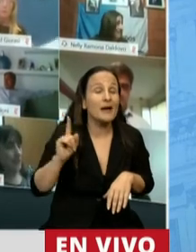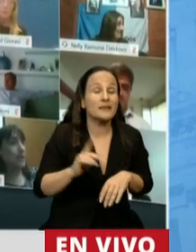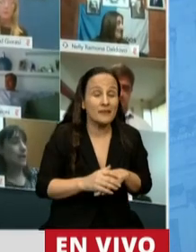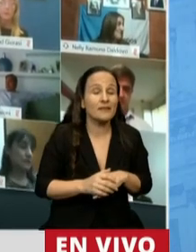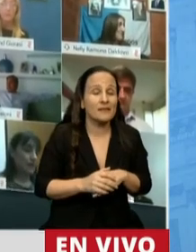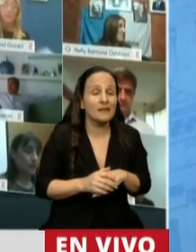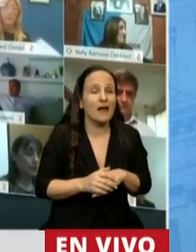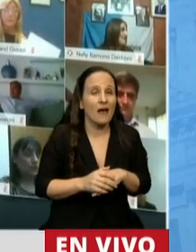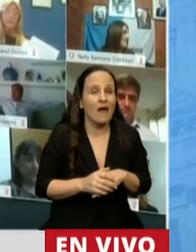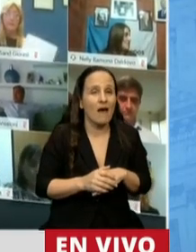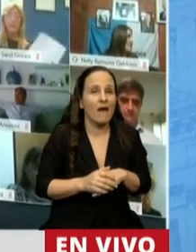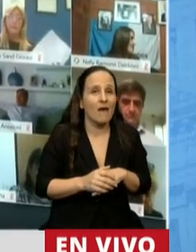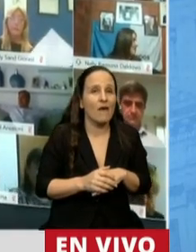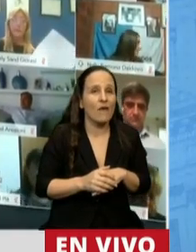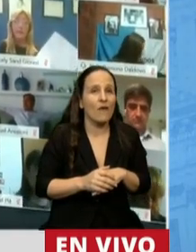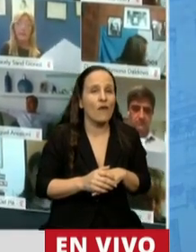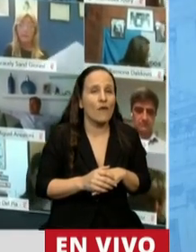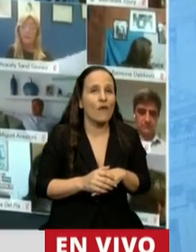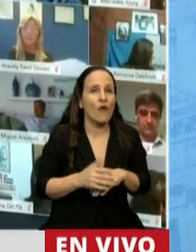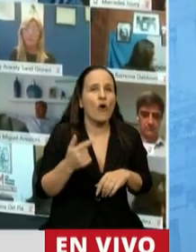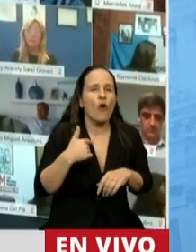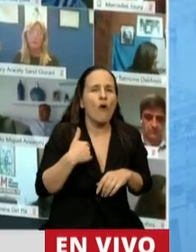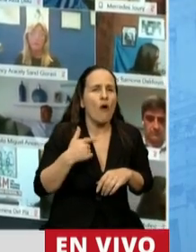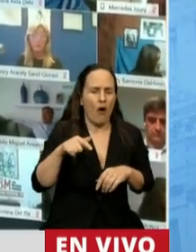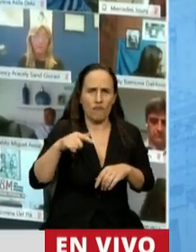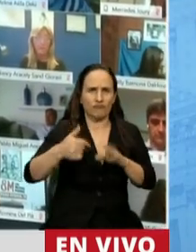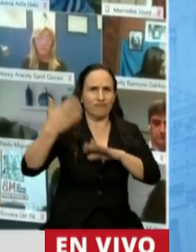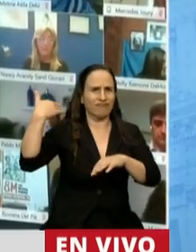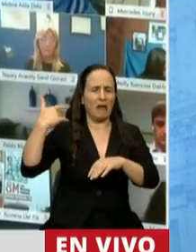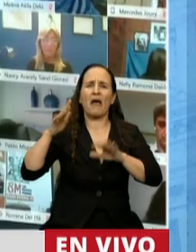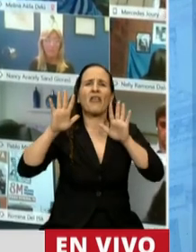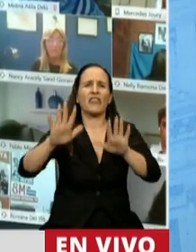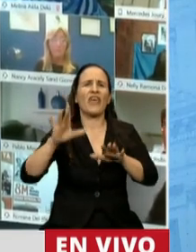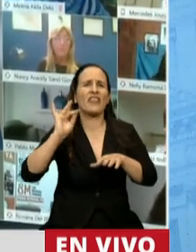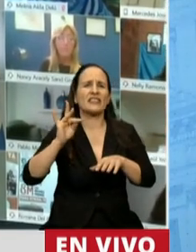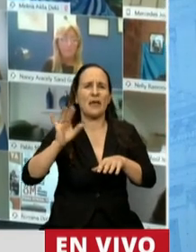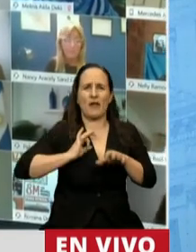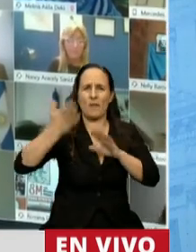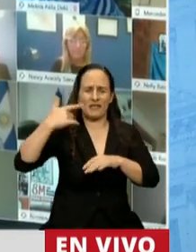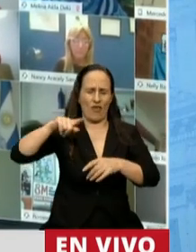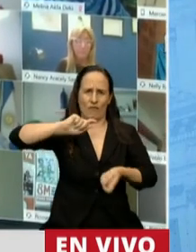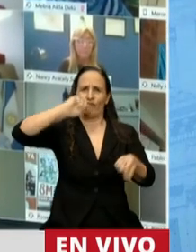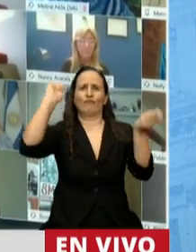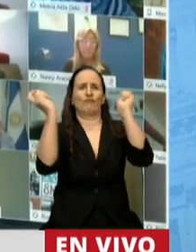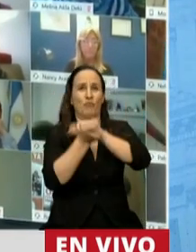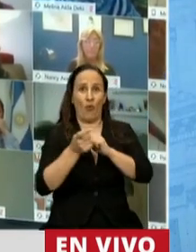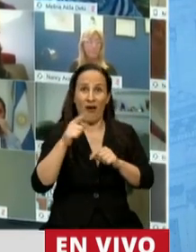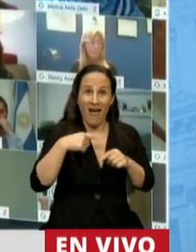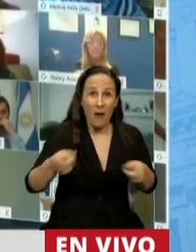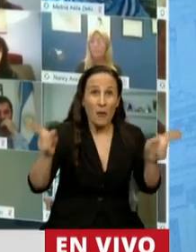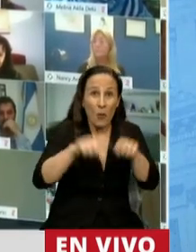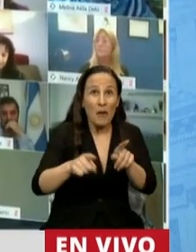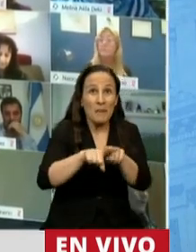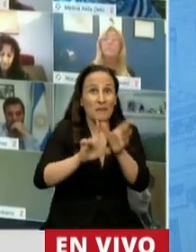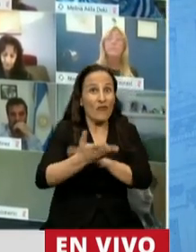180 grados, un horizonte al que le pudimos dar un giro el 10 de diciembre de 2019, es a donde no tenemos que volver.